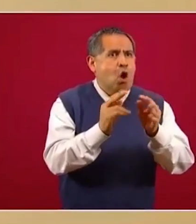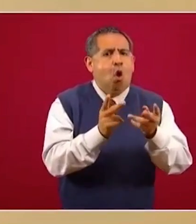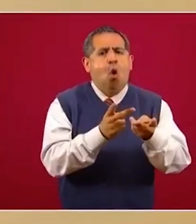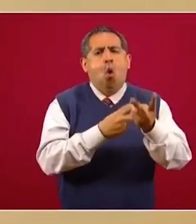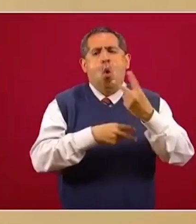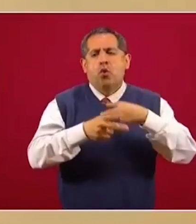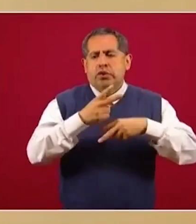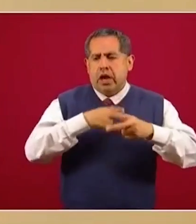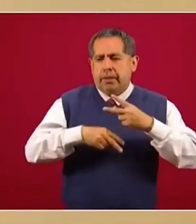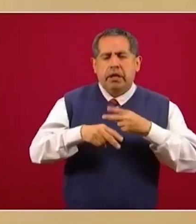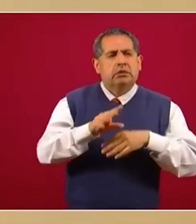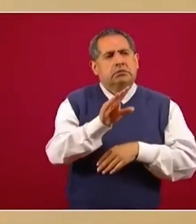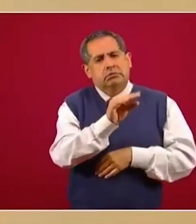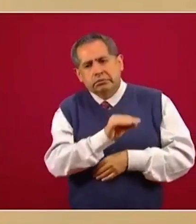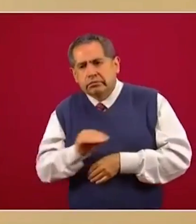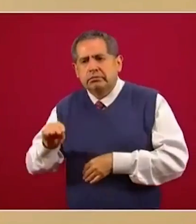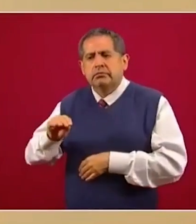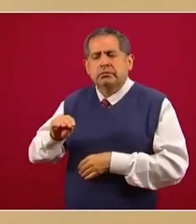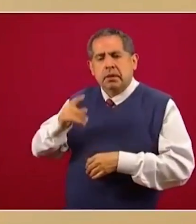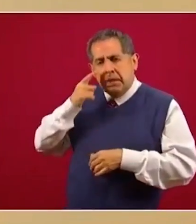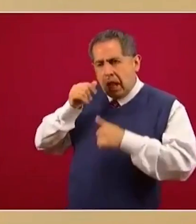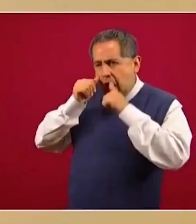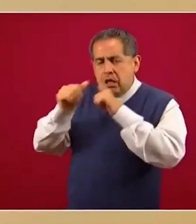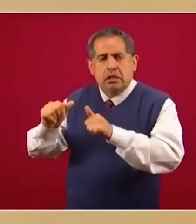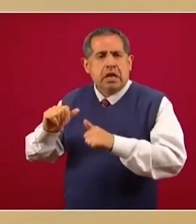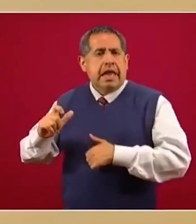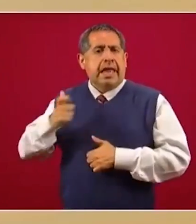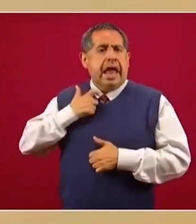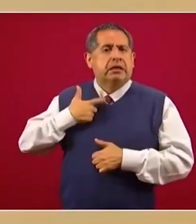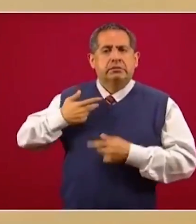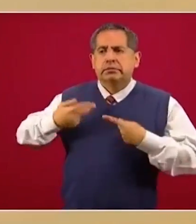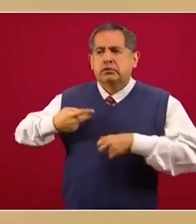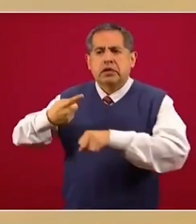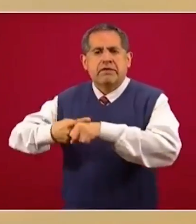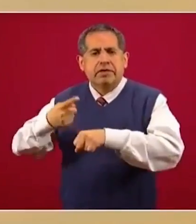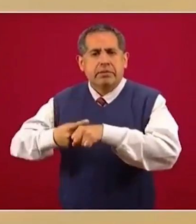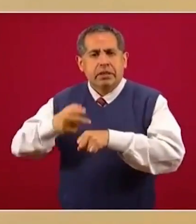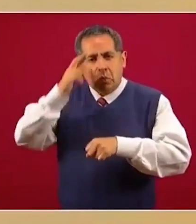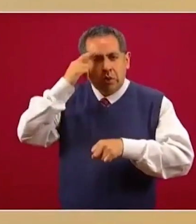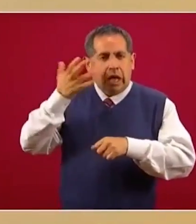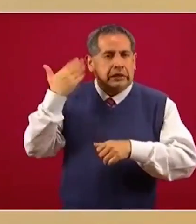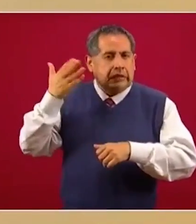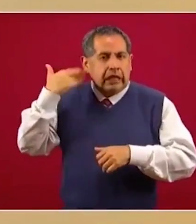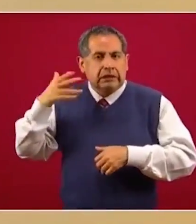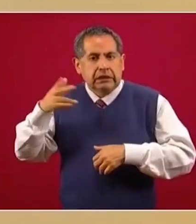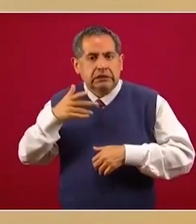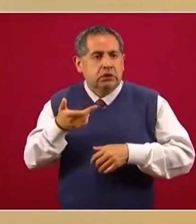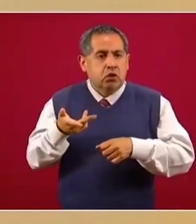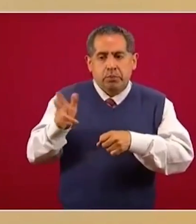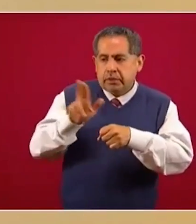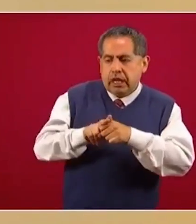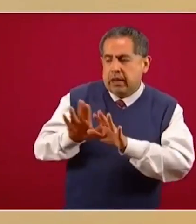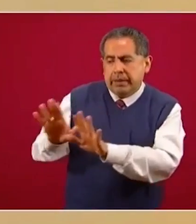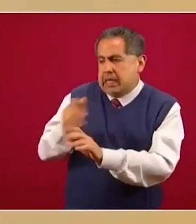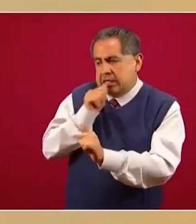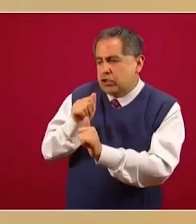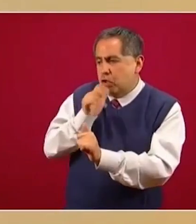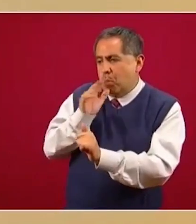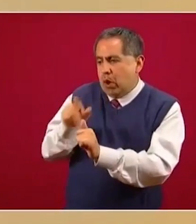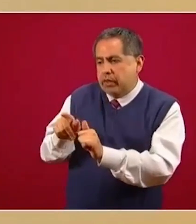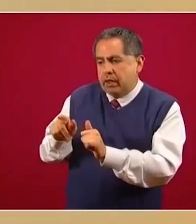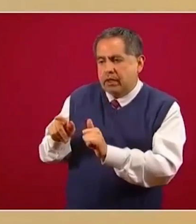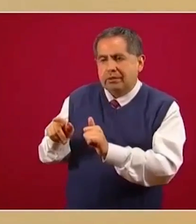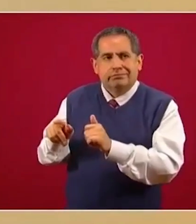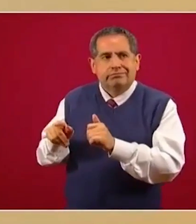que seguir atendiendo a todos aquellos pacientes que se retiraron, que dejaron de ir al hospital por